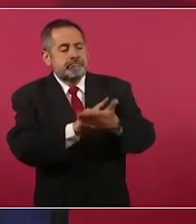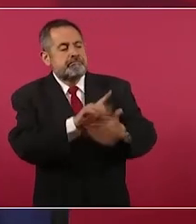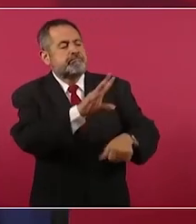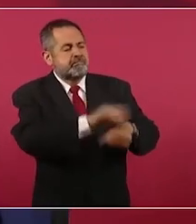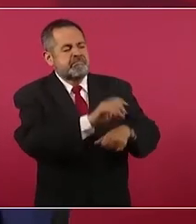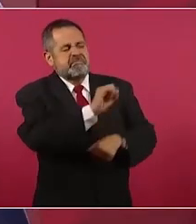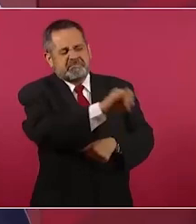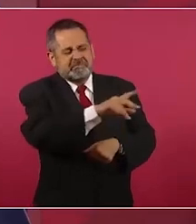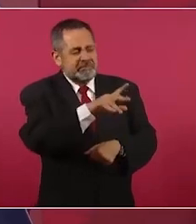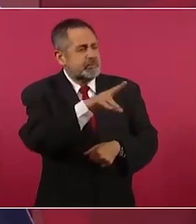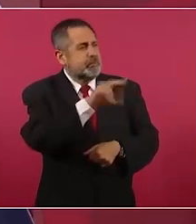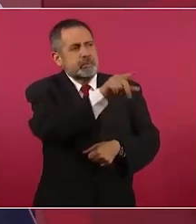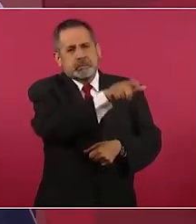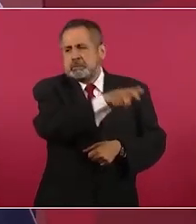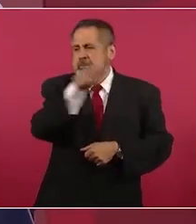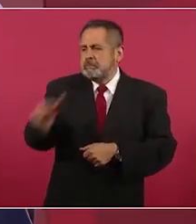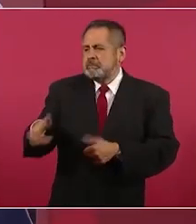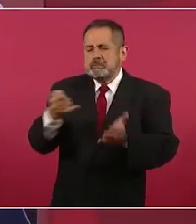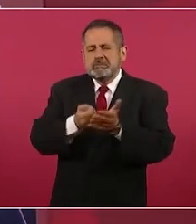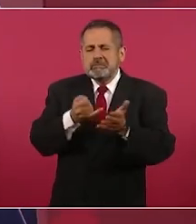Los de arriba no pagaban.